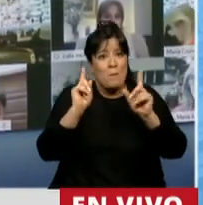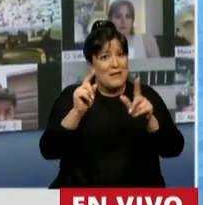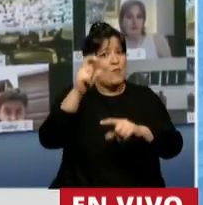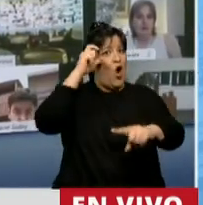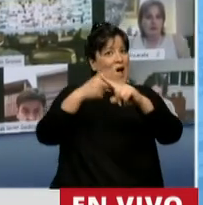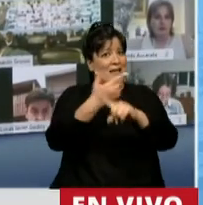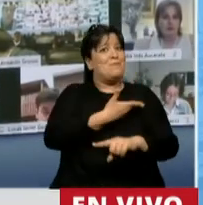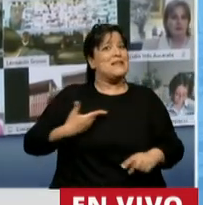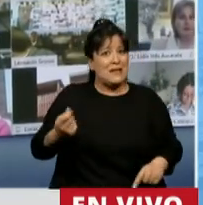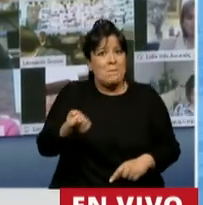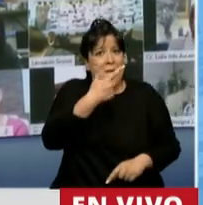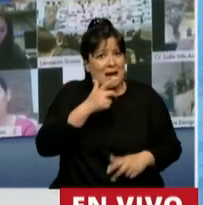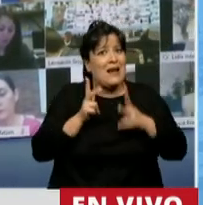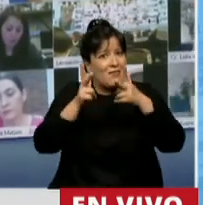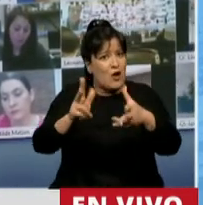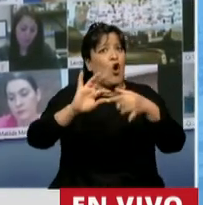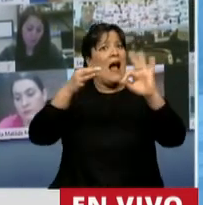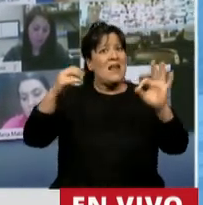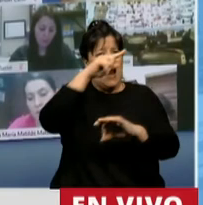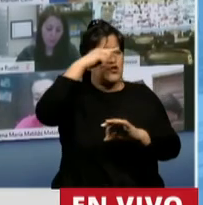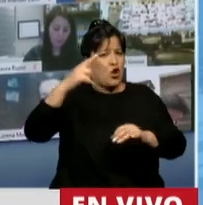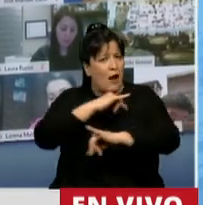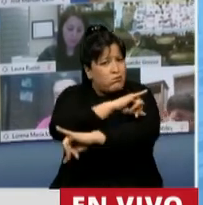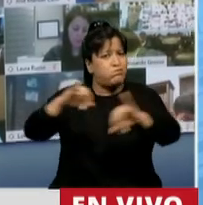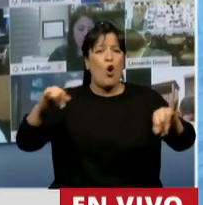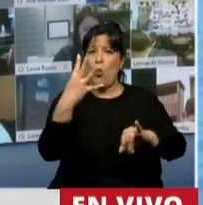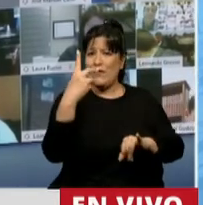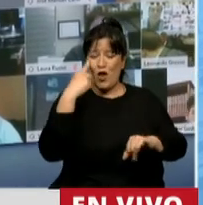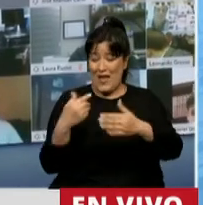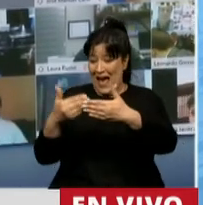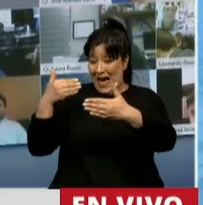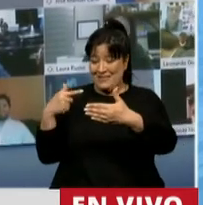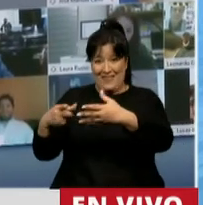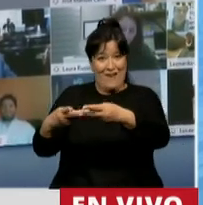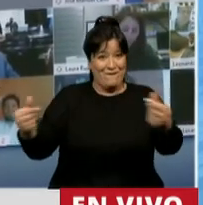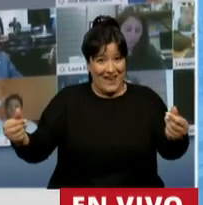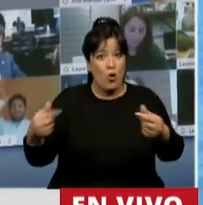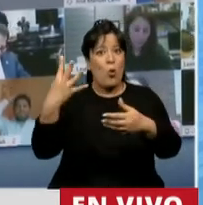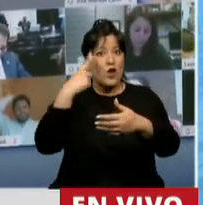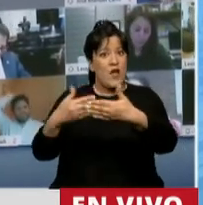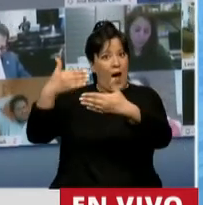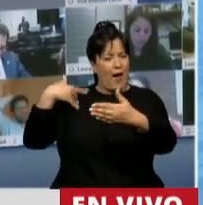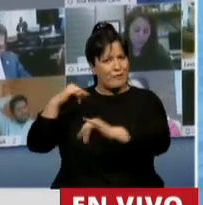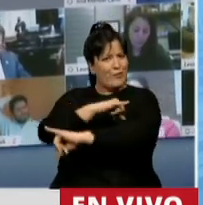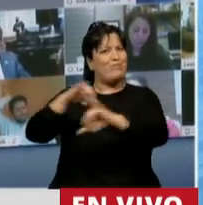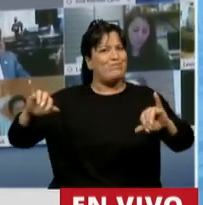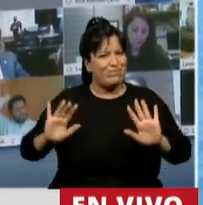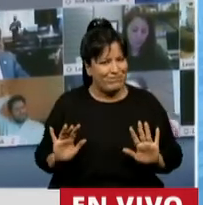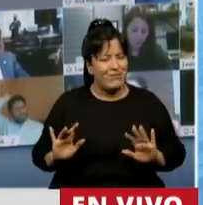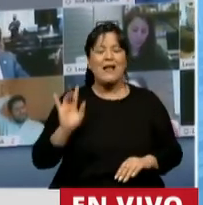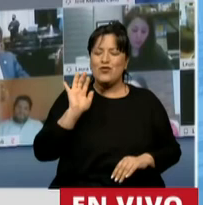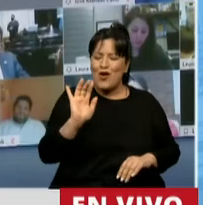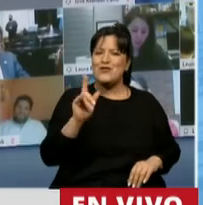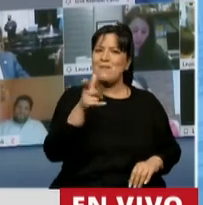expresidente Mauricio Macri por cadena nacional, cuatro días antes de irse. Y por último, me parece que es muy importante